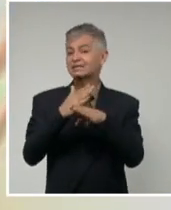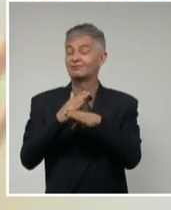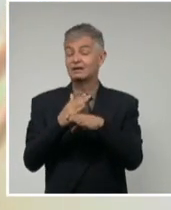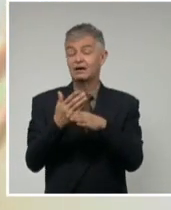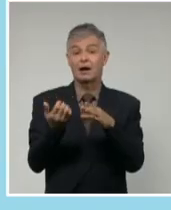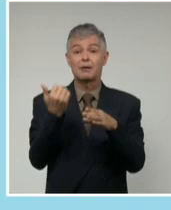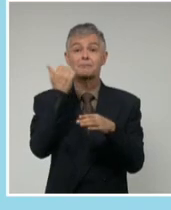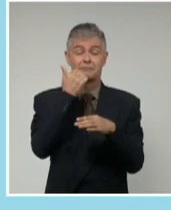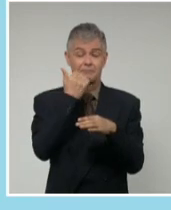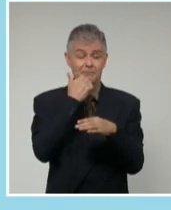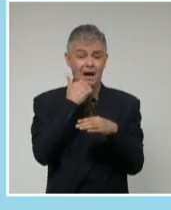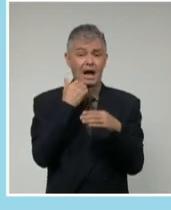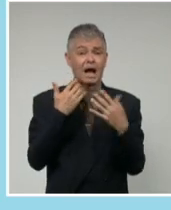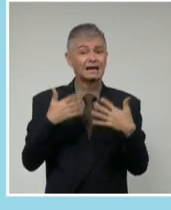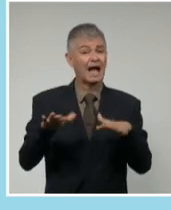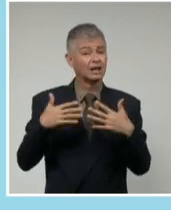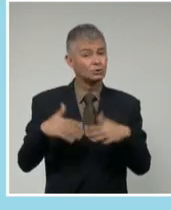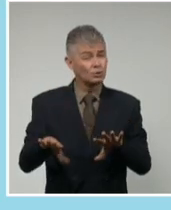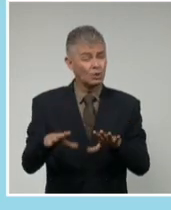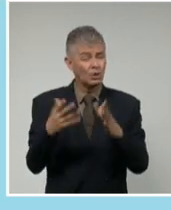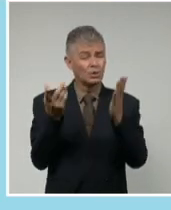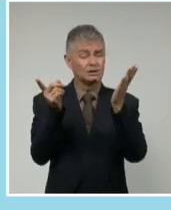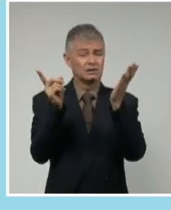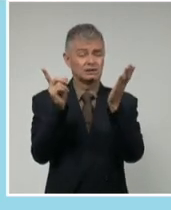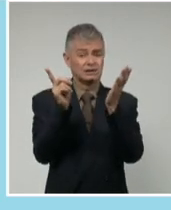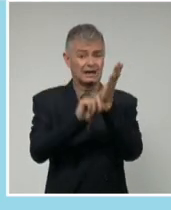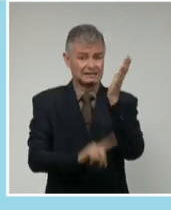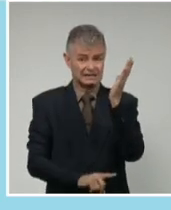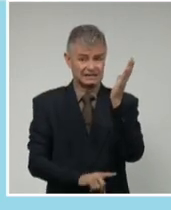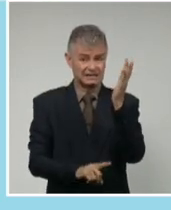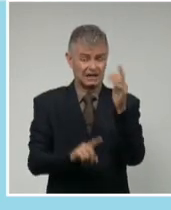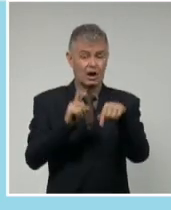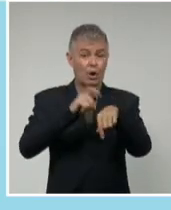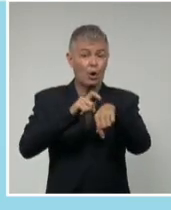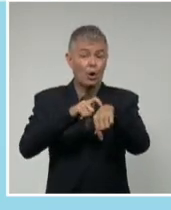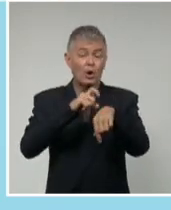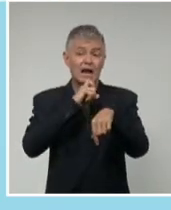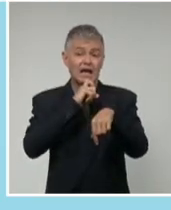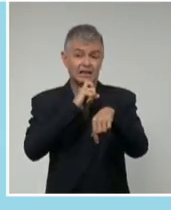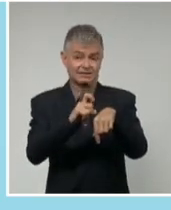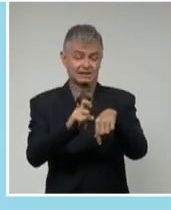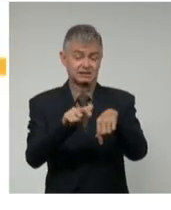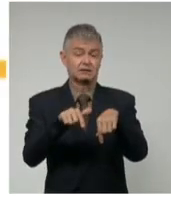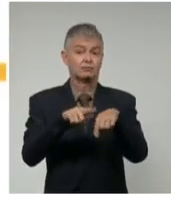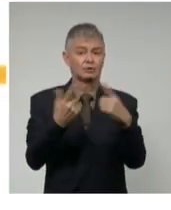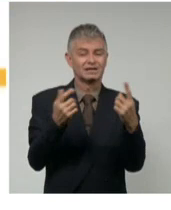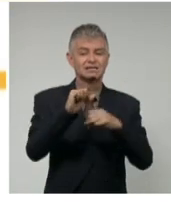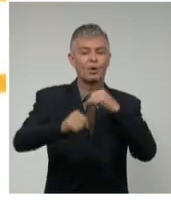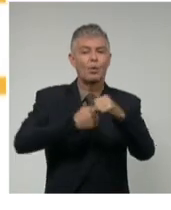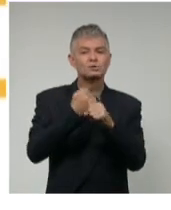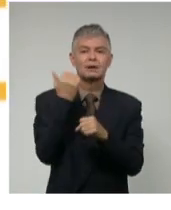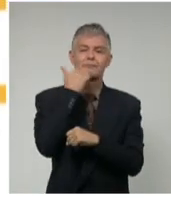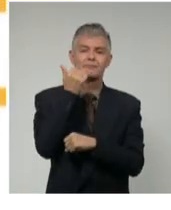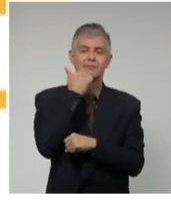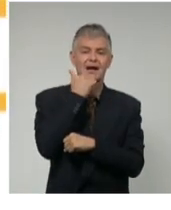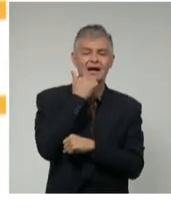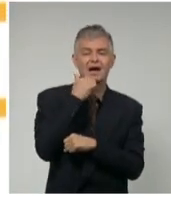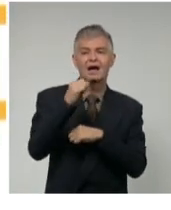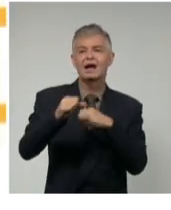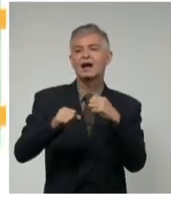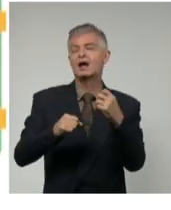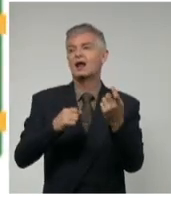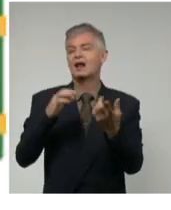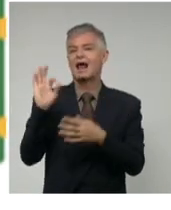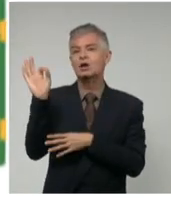electricidad en las horas de mayor demanda debido a la coincidencia de un mayor uso de la luz artificial y la